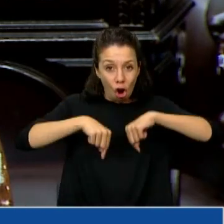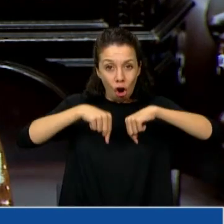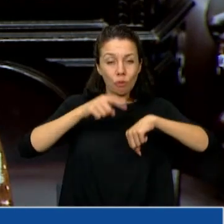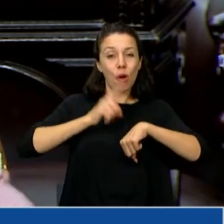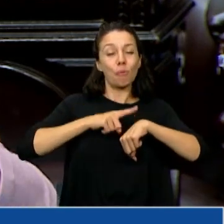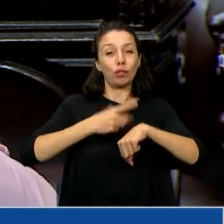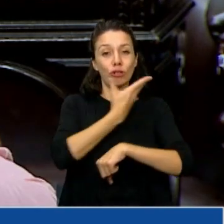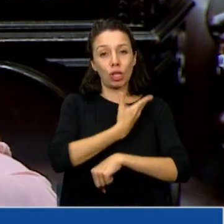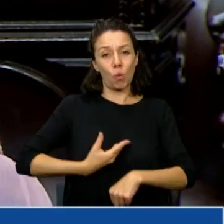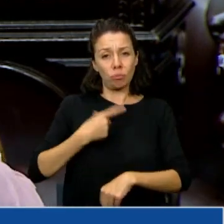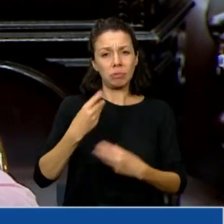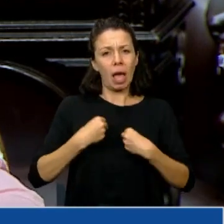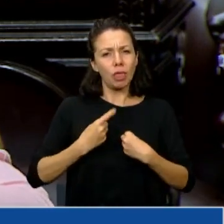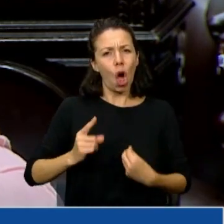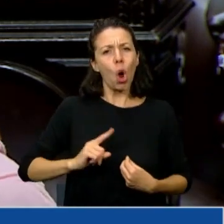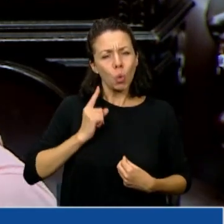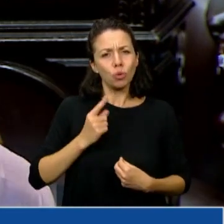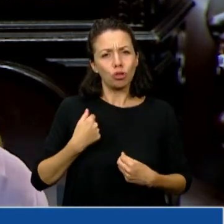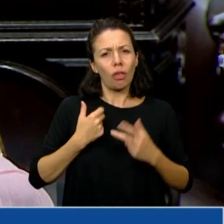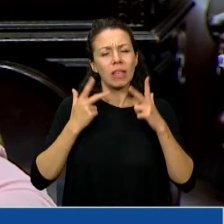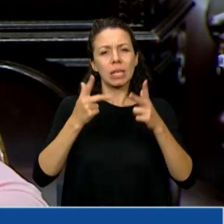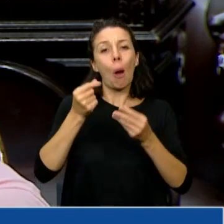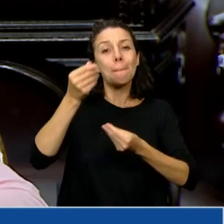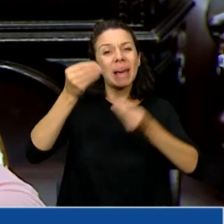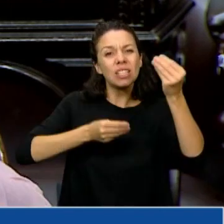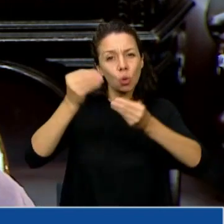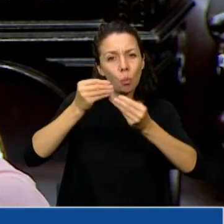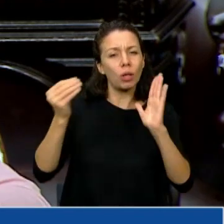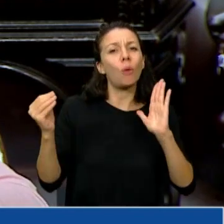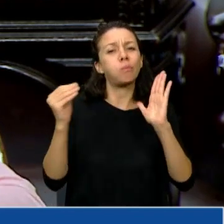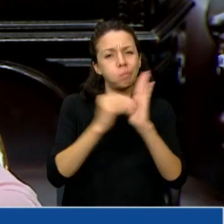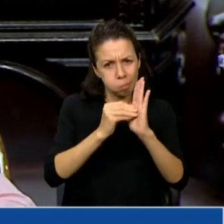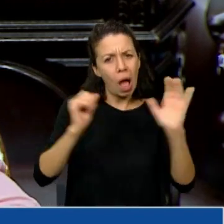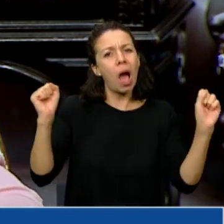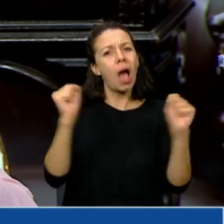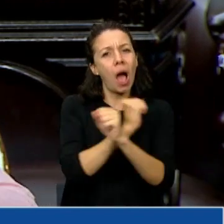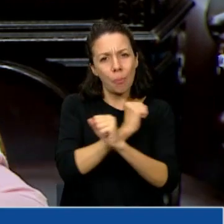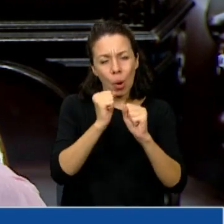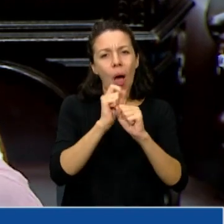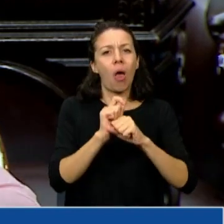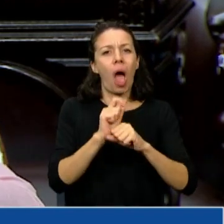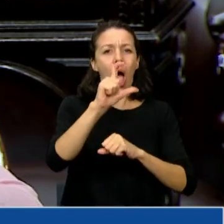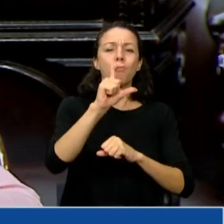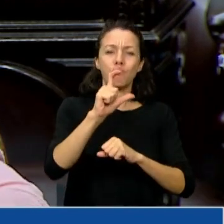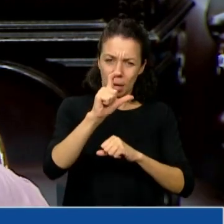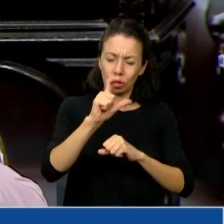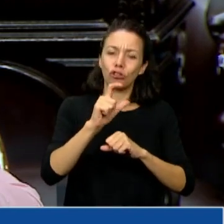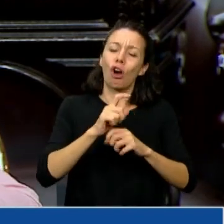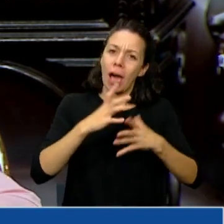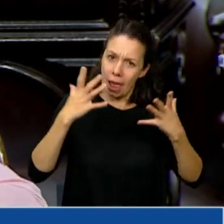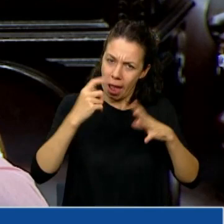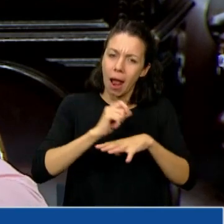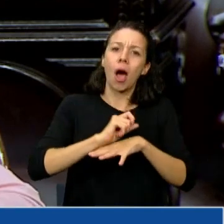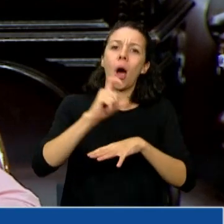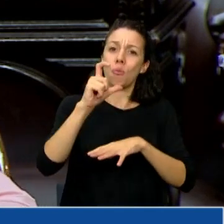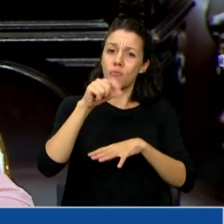tenemos orgullo de decir, en el presupuesto, no solo que hemos aprobado un incremento importante, sino